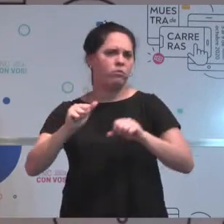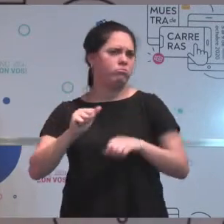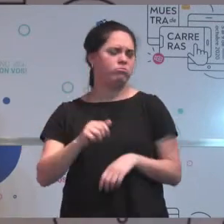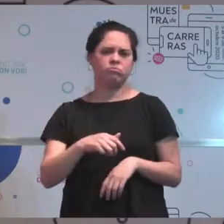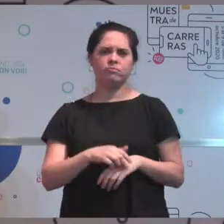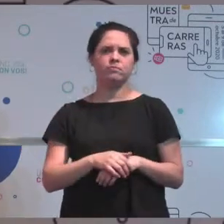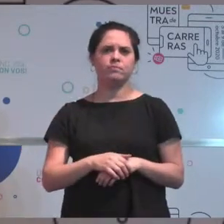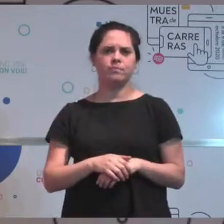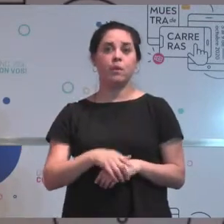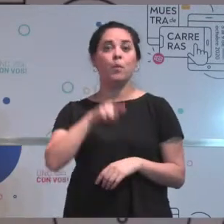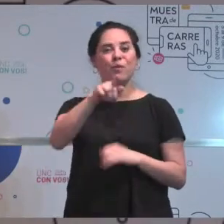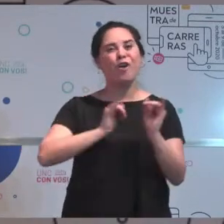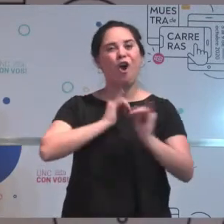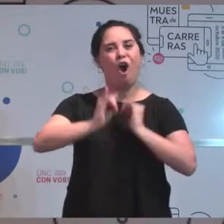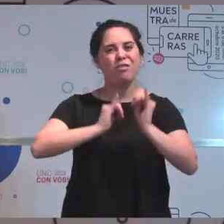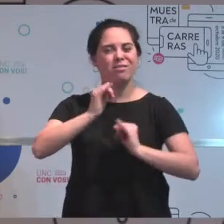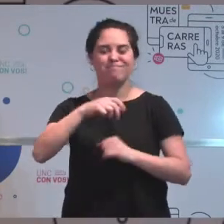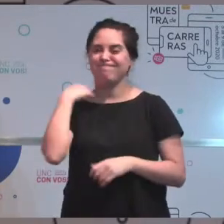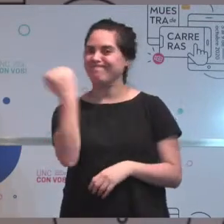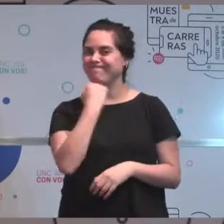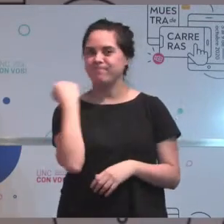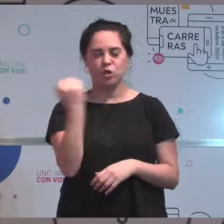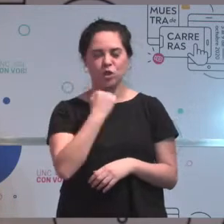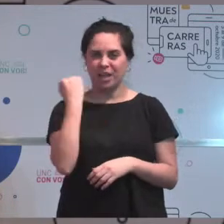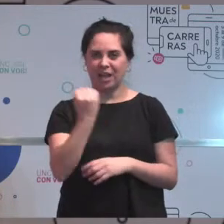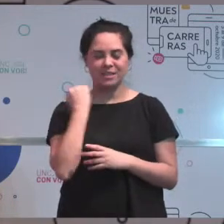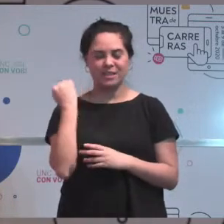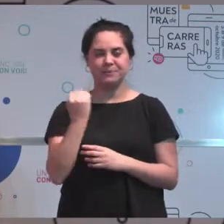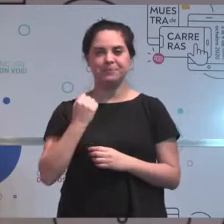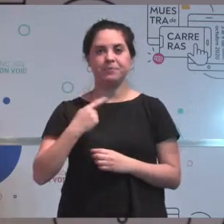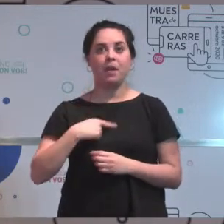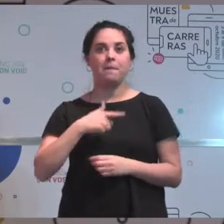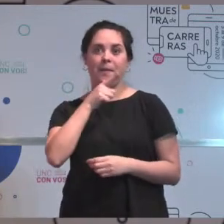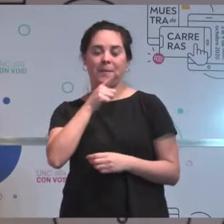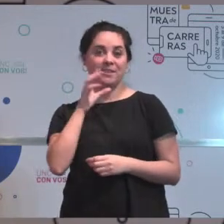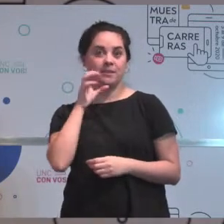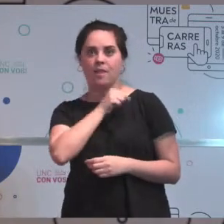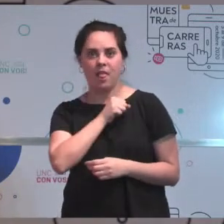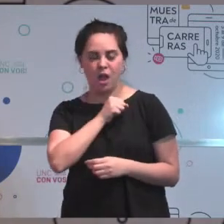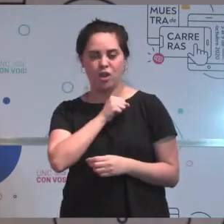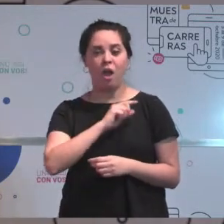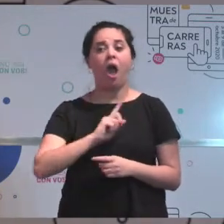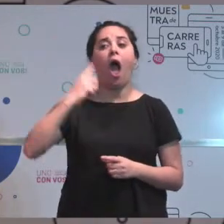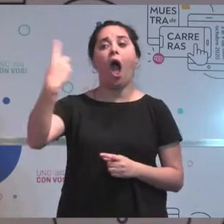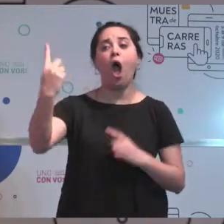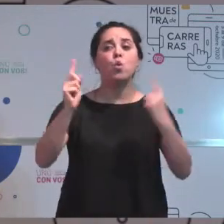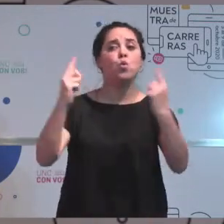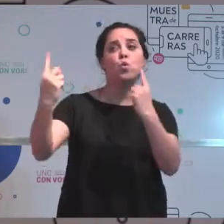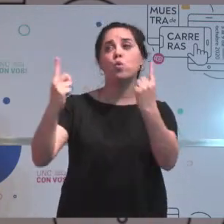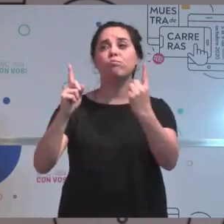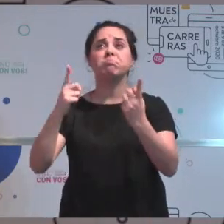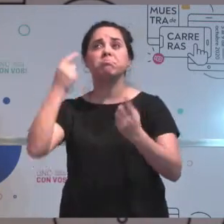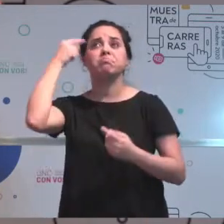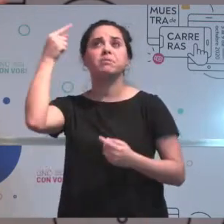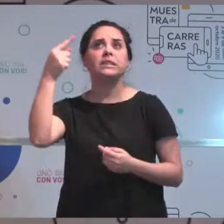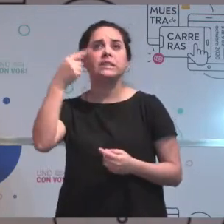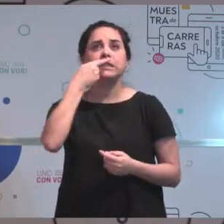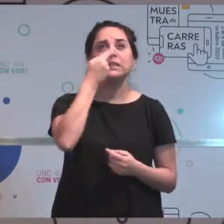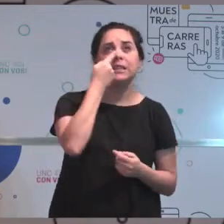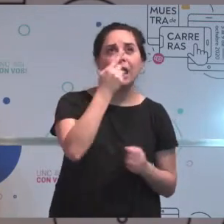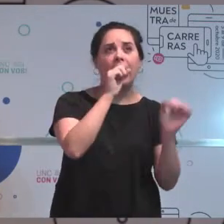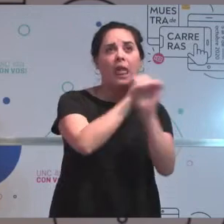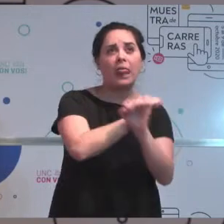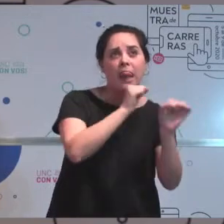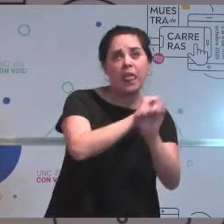esto que contás me parece que es clave en relación a que por ahí alguno o alguna quien esté pensando pueda tener interés por una